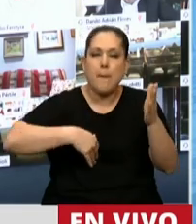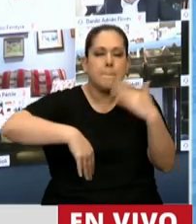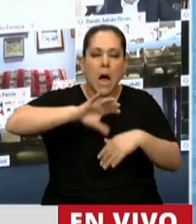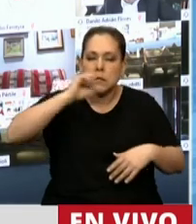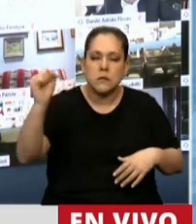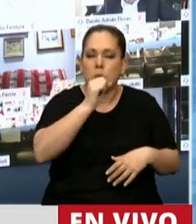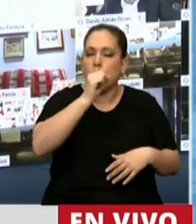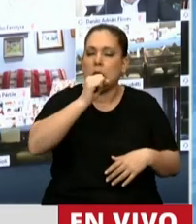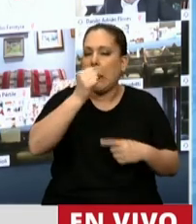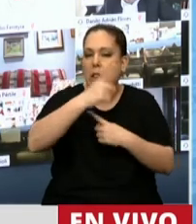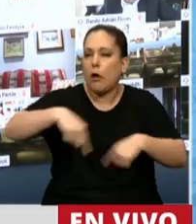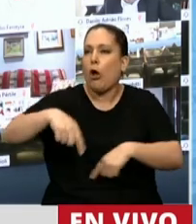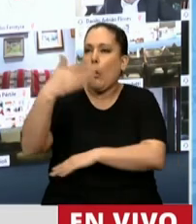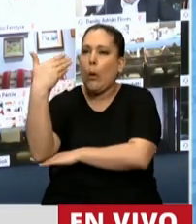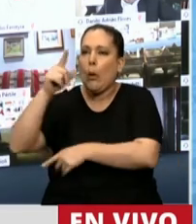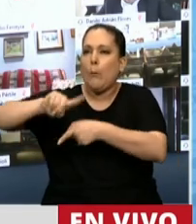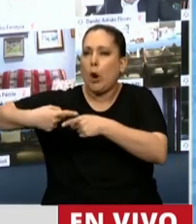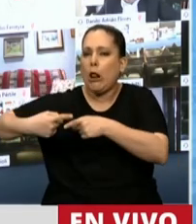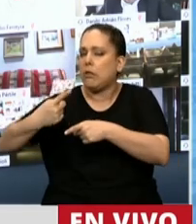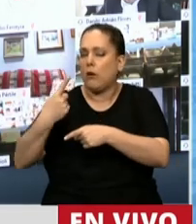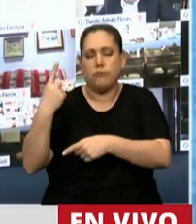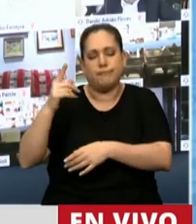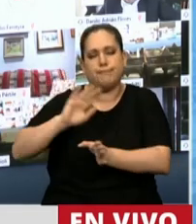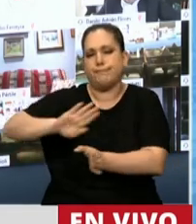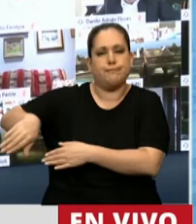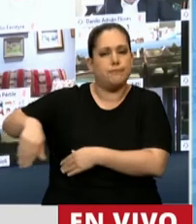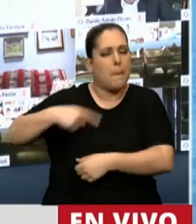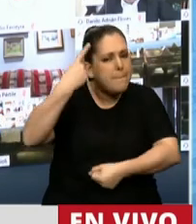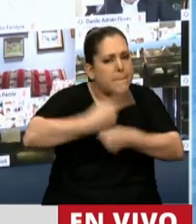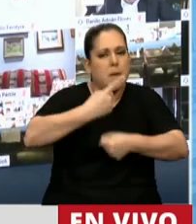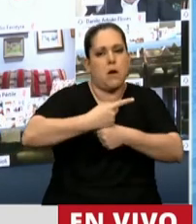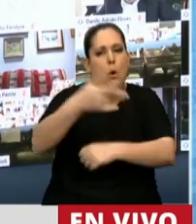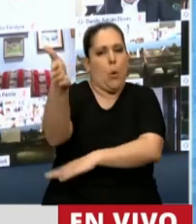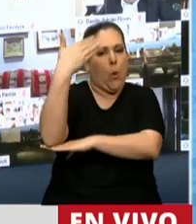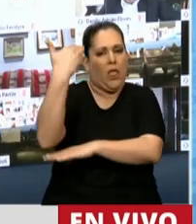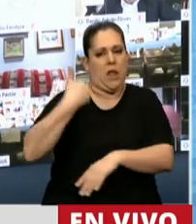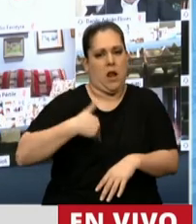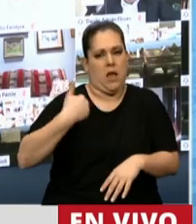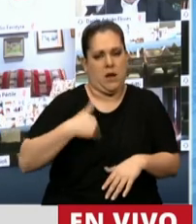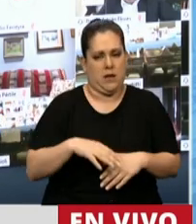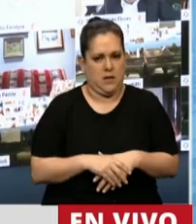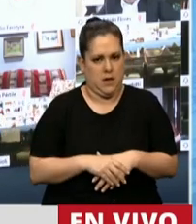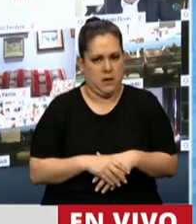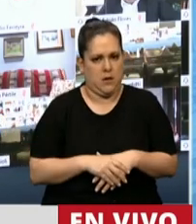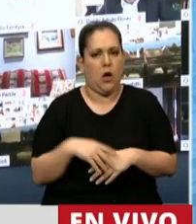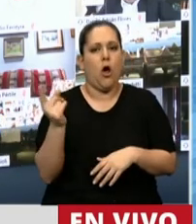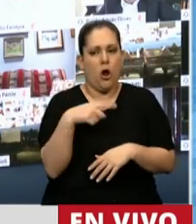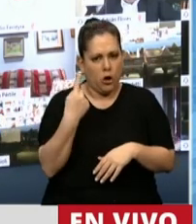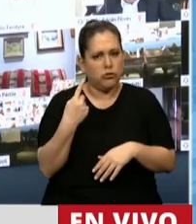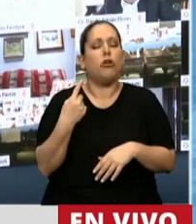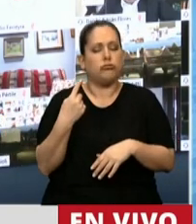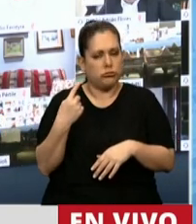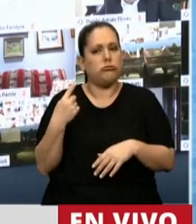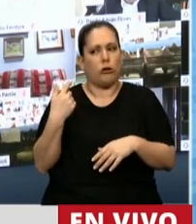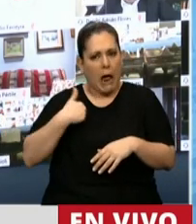de todas las banderas partidarias. Nosotros la levantamos bien alta a la celeste y blanca junto con nuestras